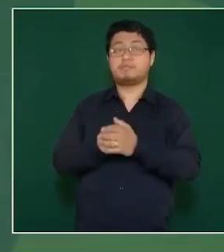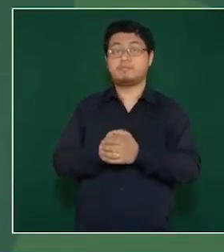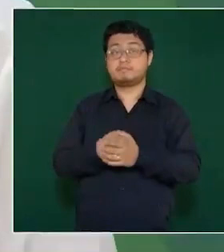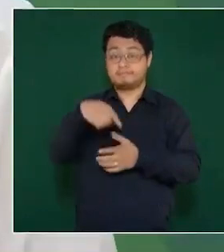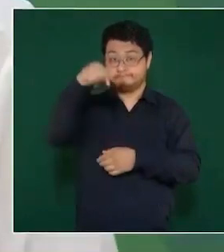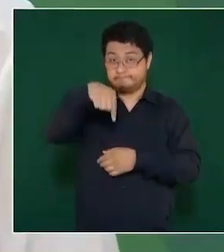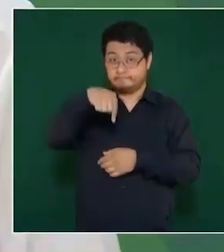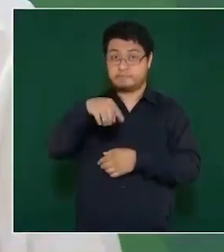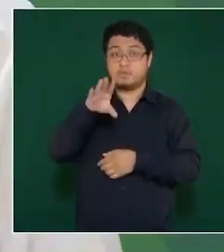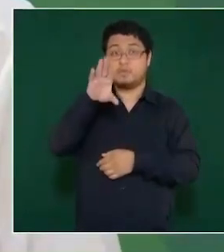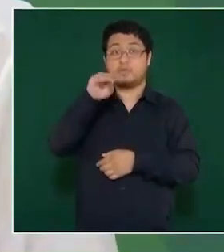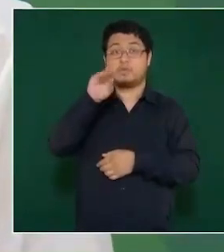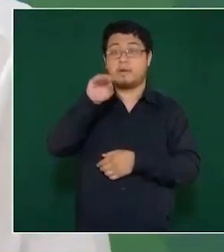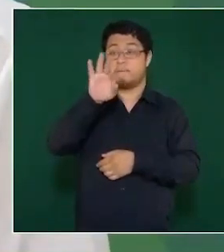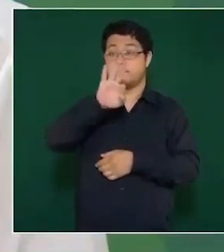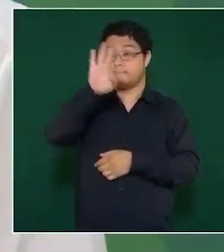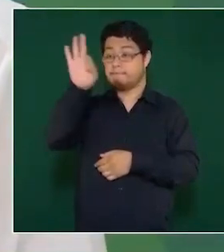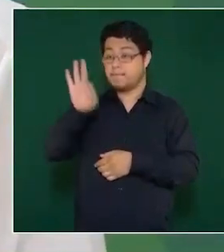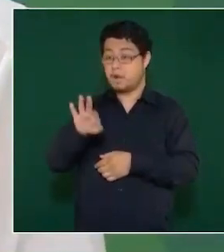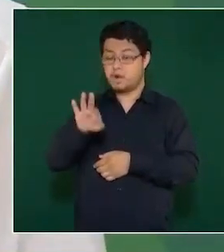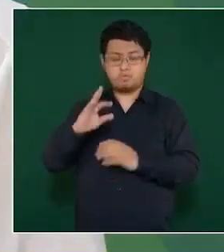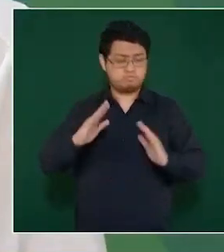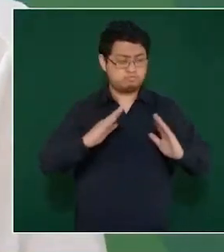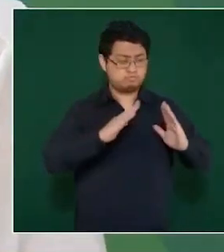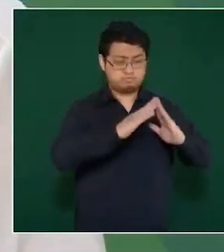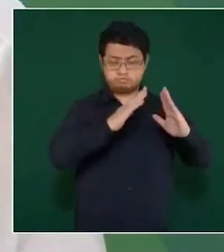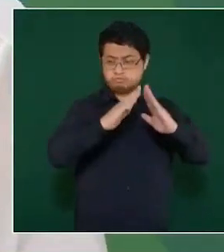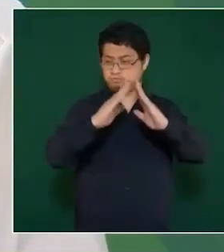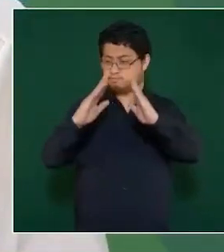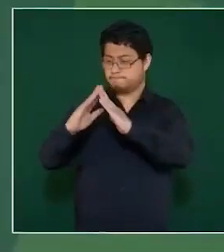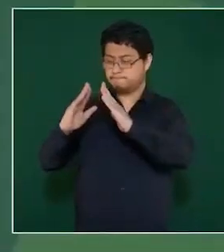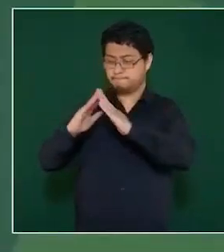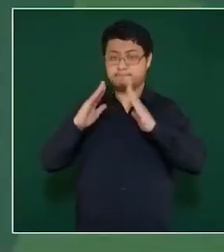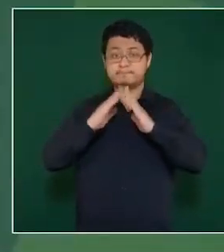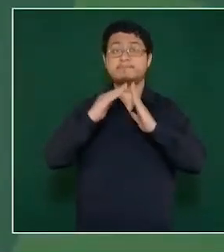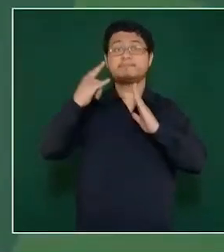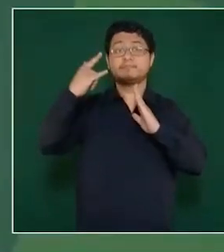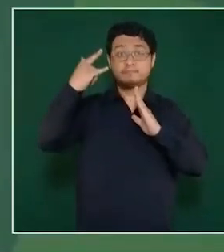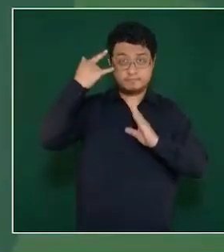de los hogares de Campeche